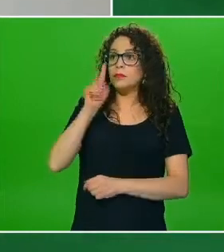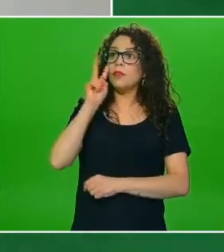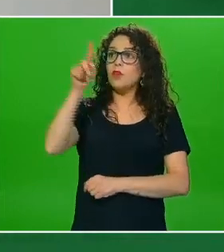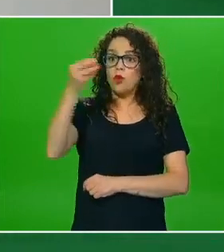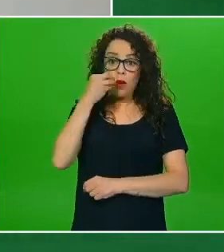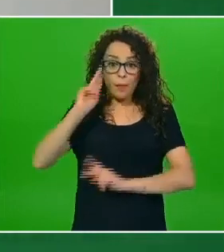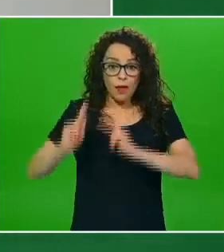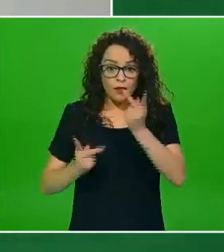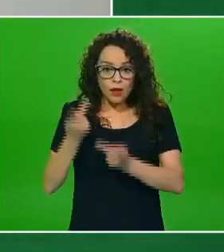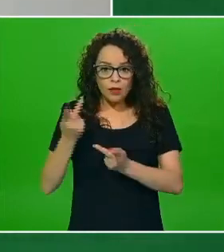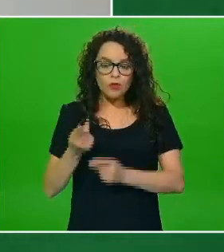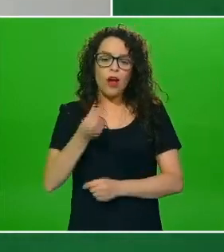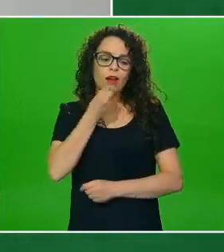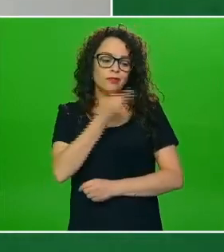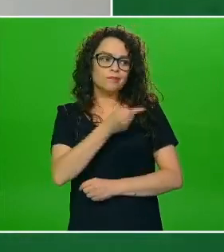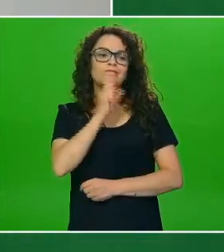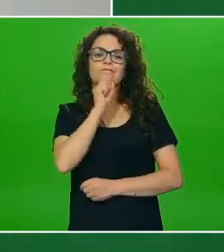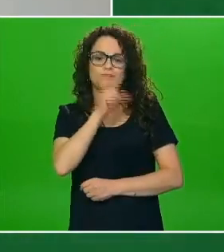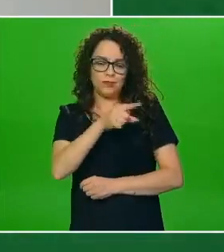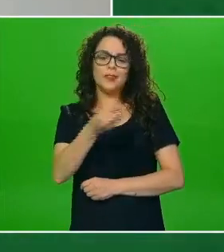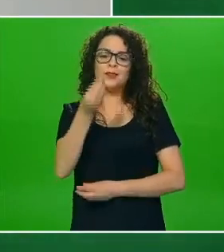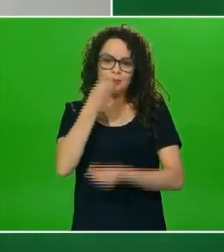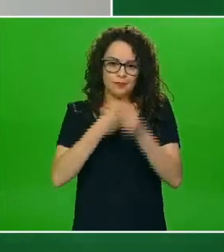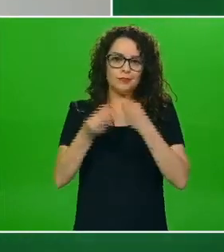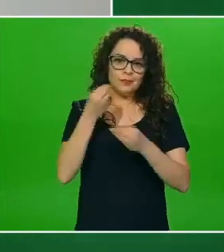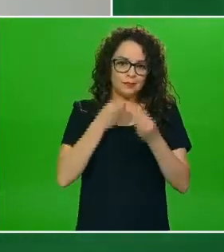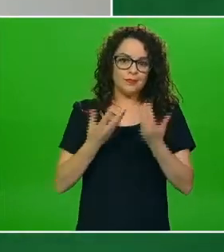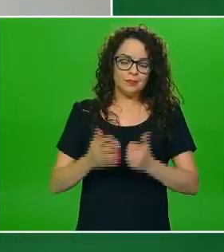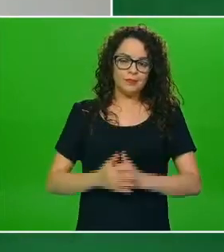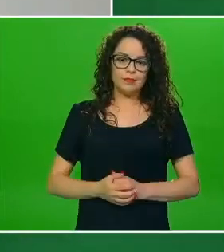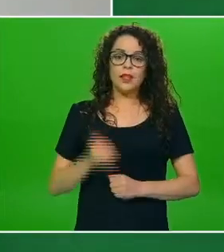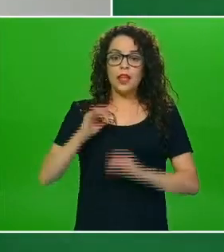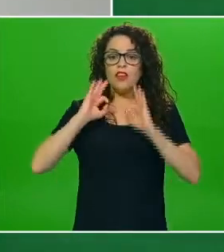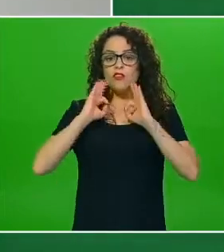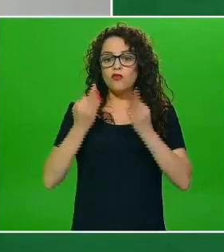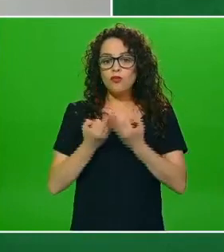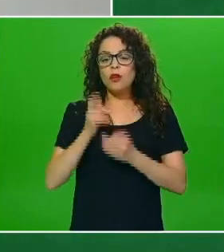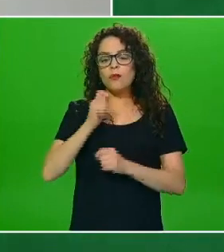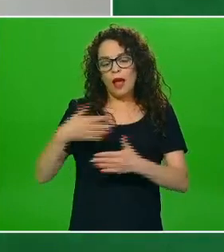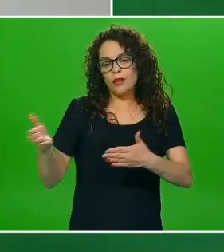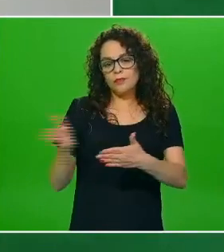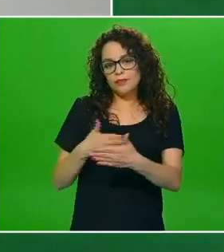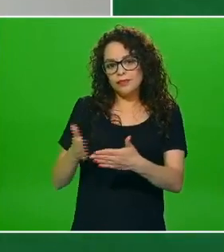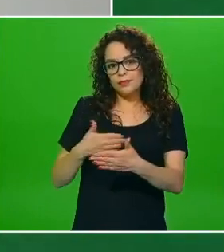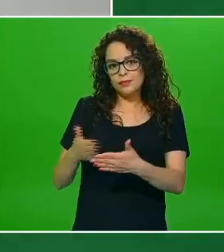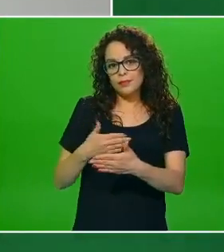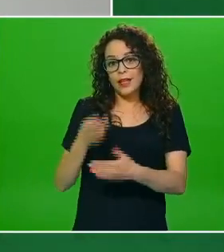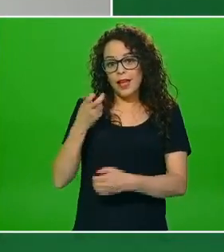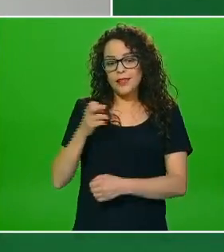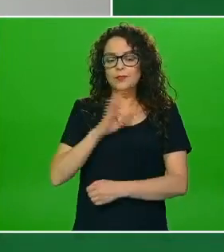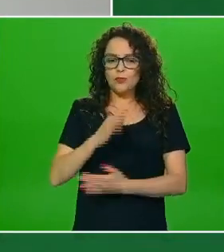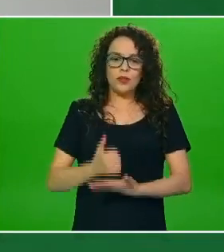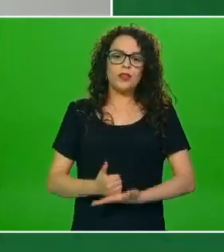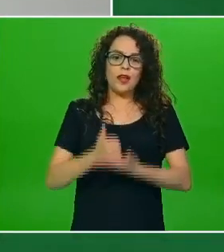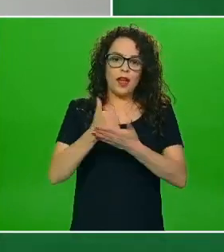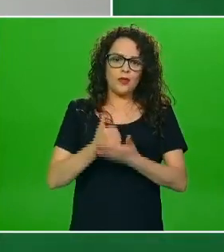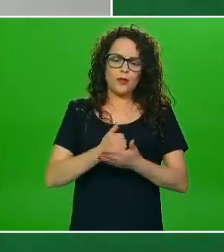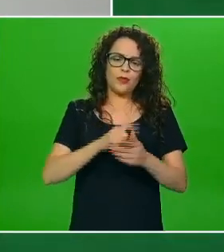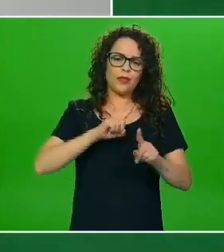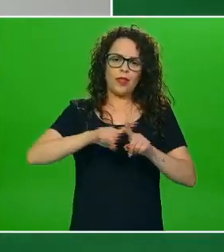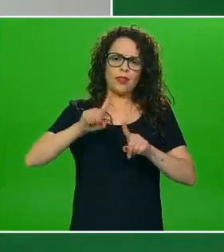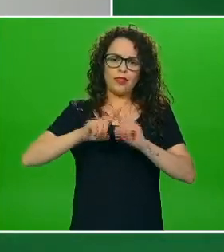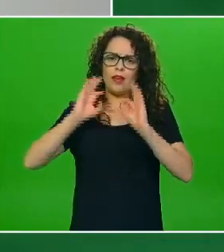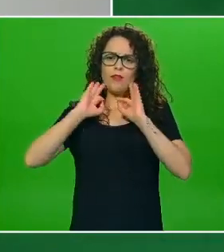verduras también la forma de prepararlas atractivamente sin duda todas estas estrategias